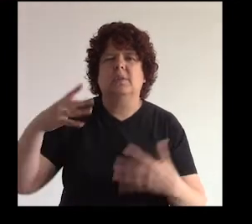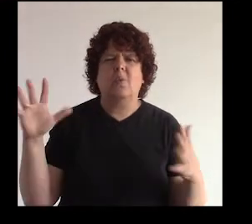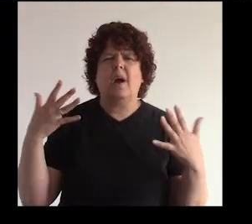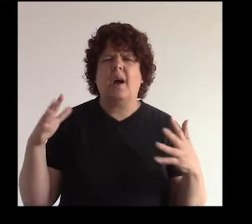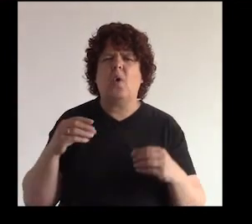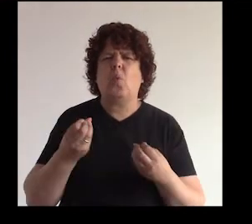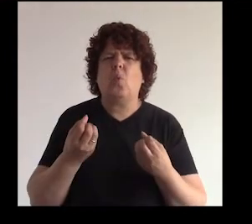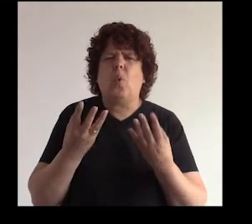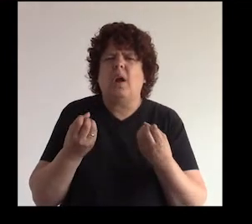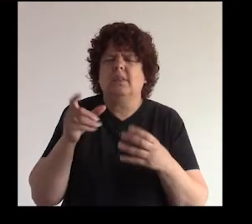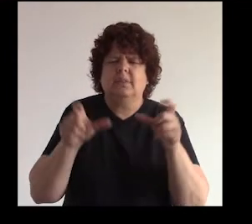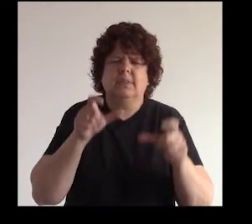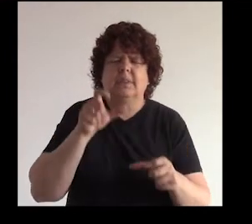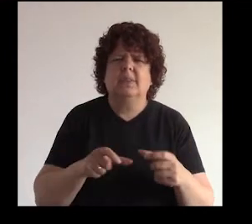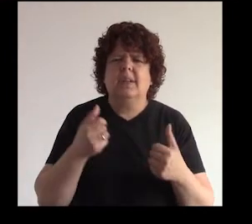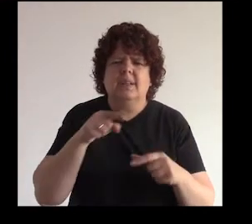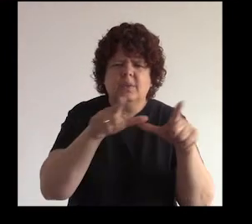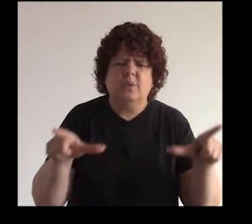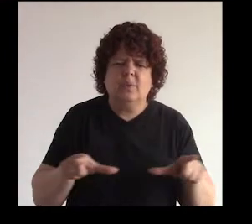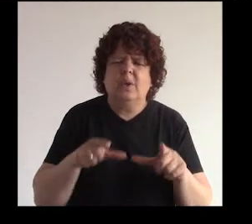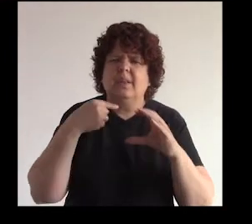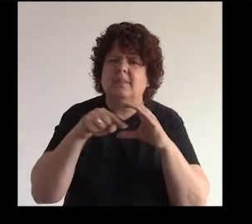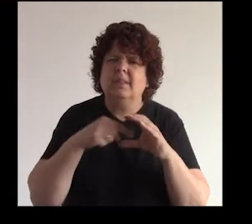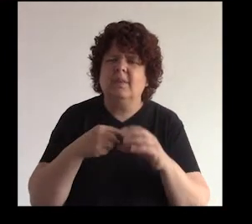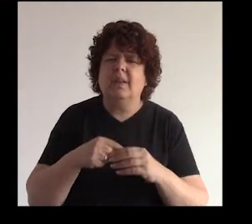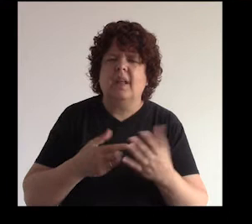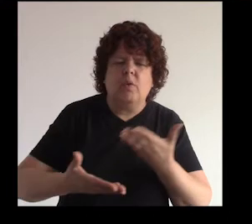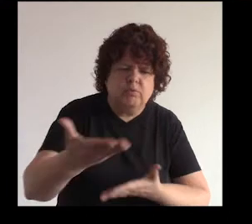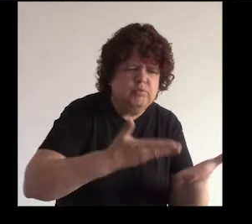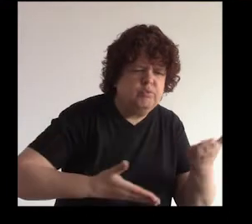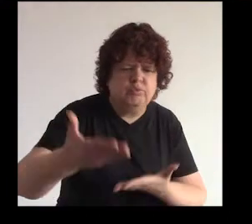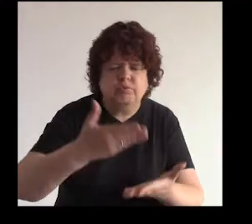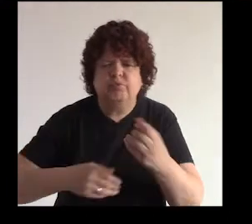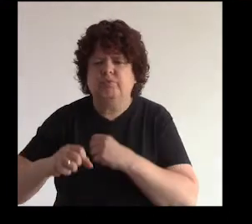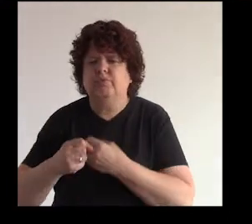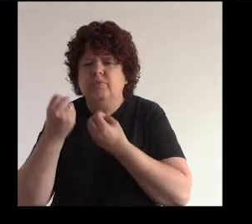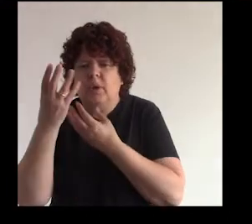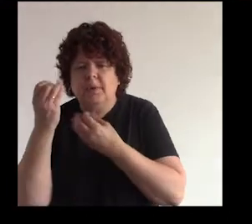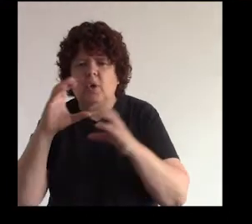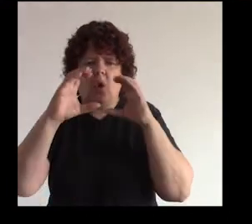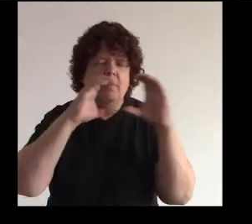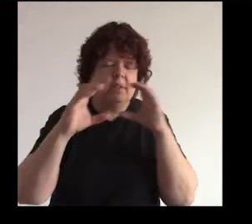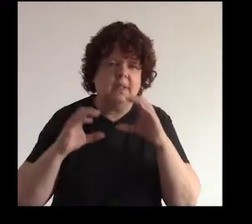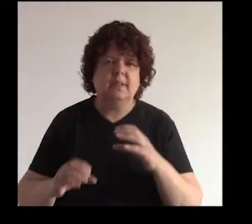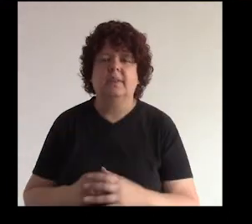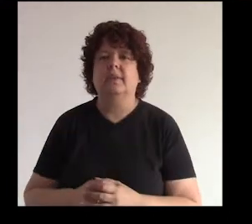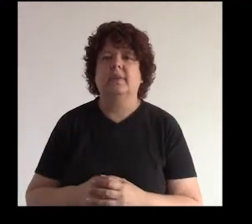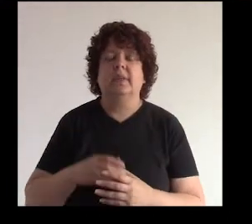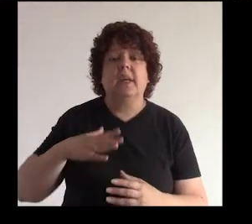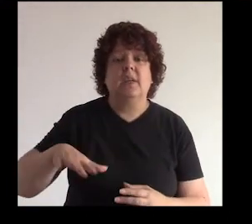imagínense ¿cuánta gente está en estos espacios virtuales intercambiando información y conversando ¿no?